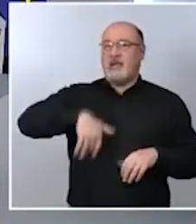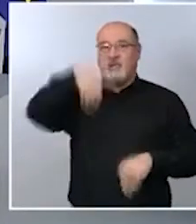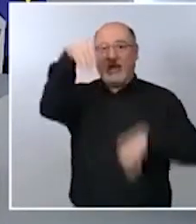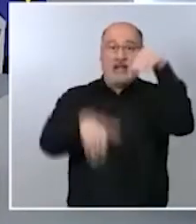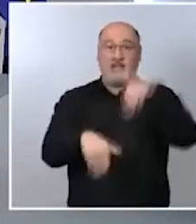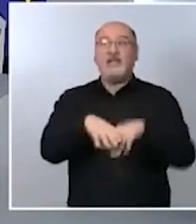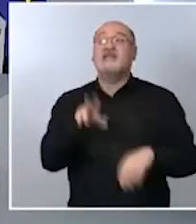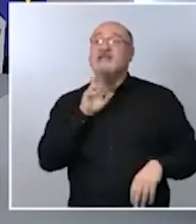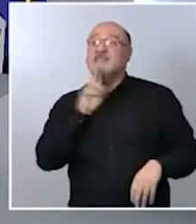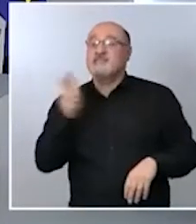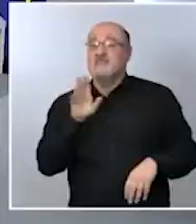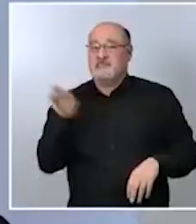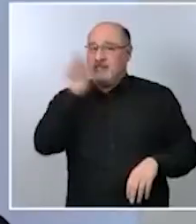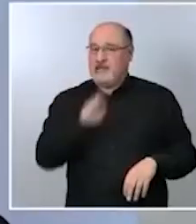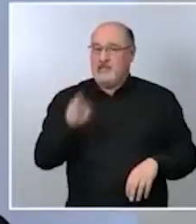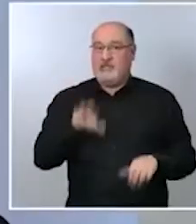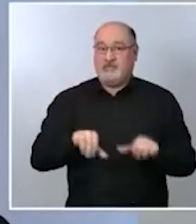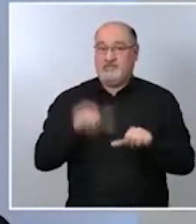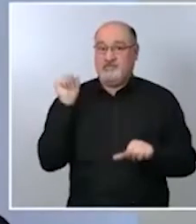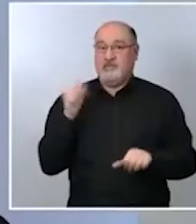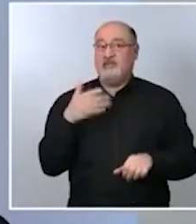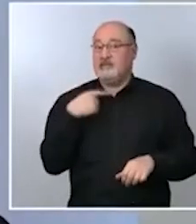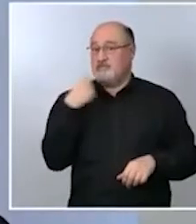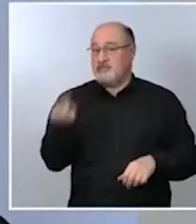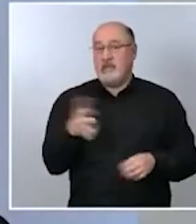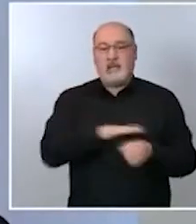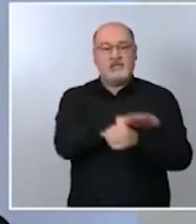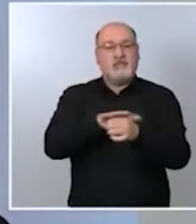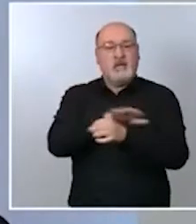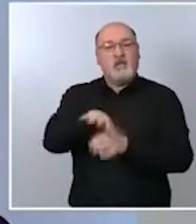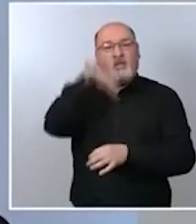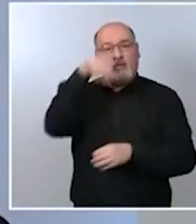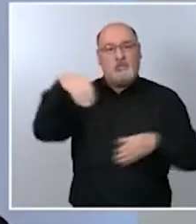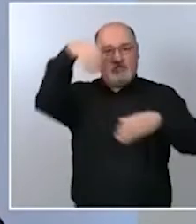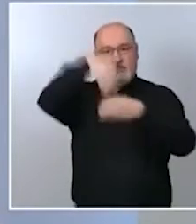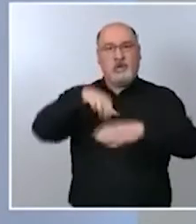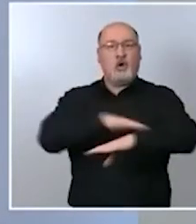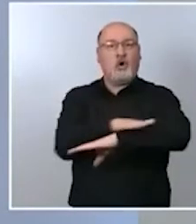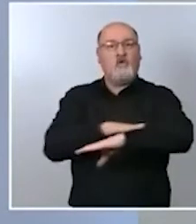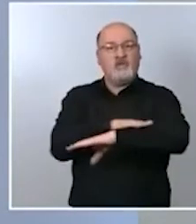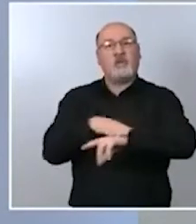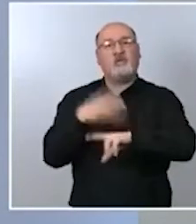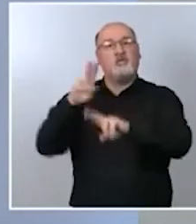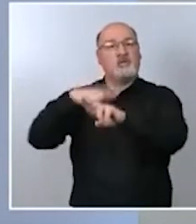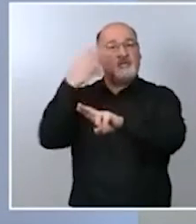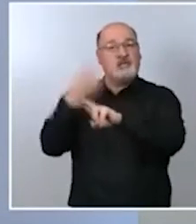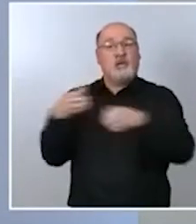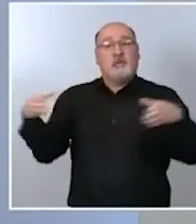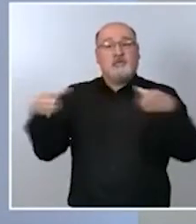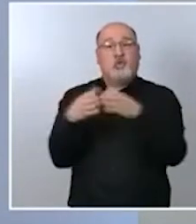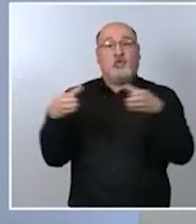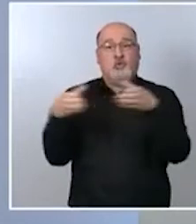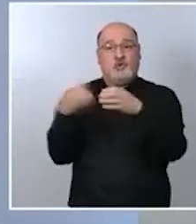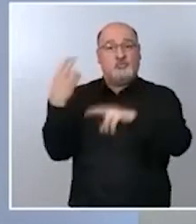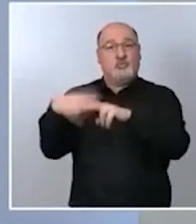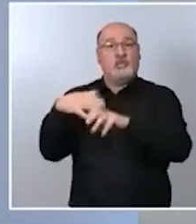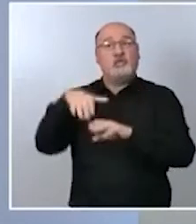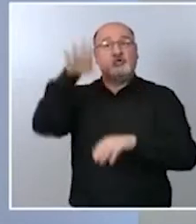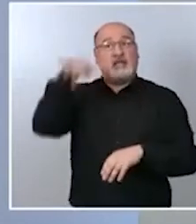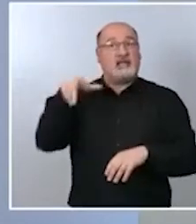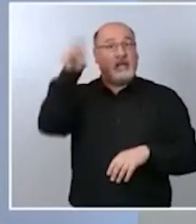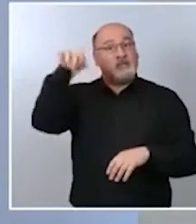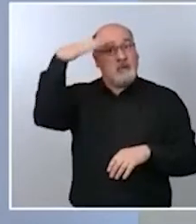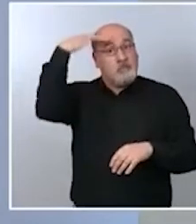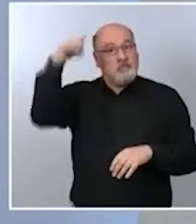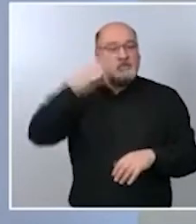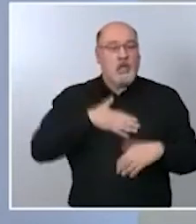antes hay un espacio de decisión integrado por el gobierno y partidos catalanes yo no voy a introducir ningún matiz en esto estoy 101%